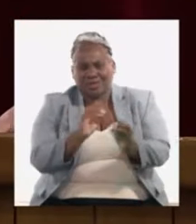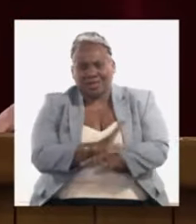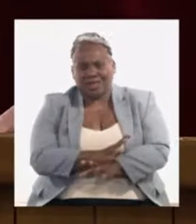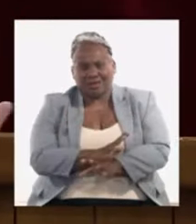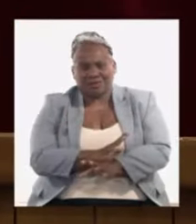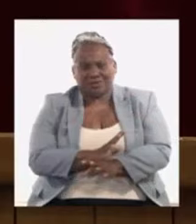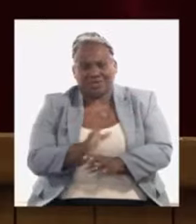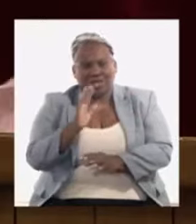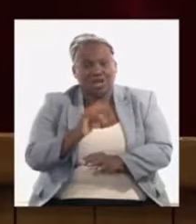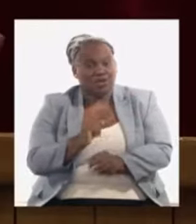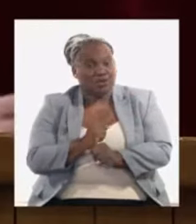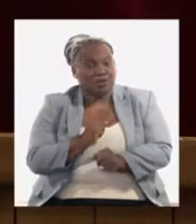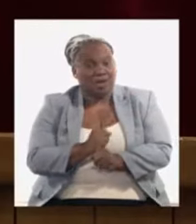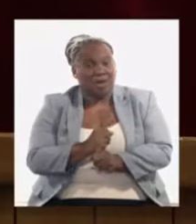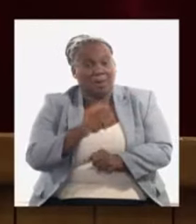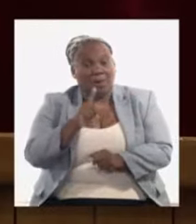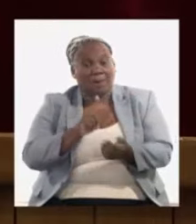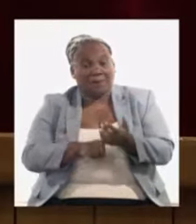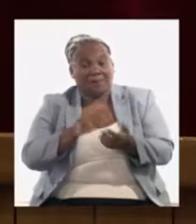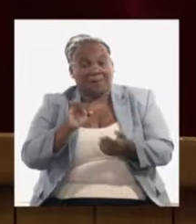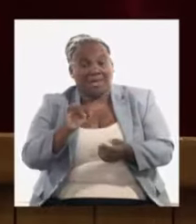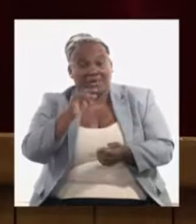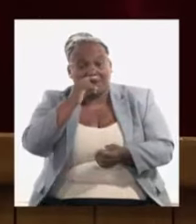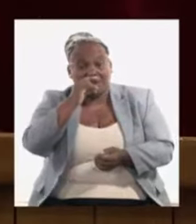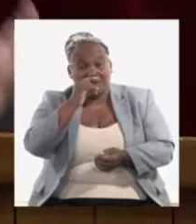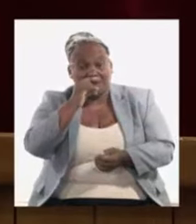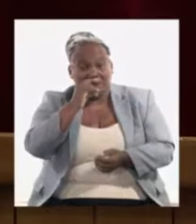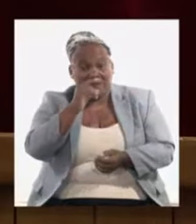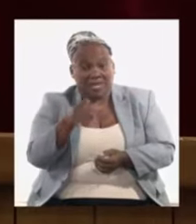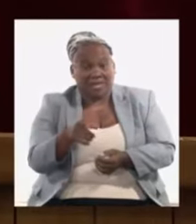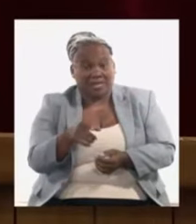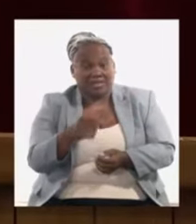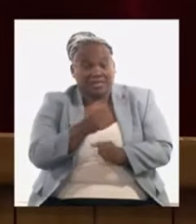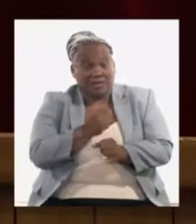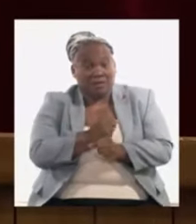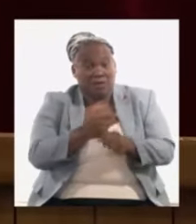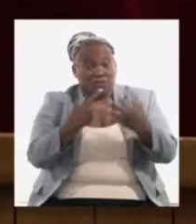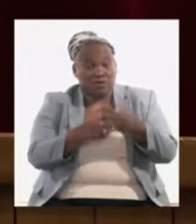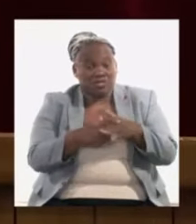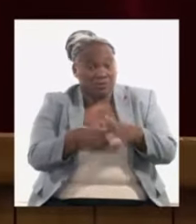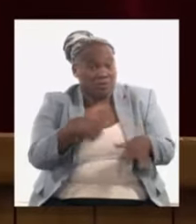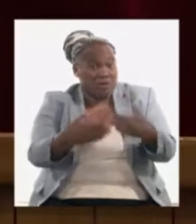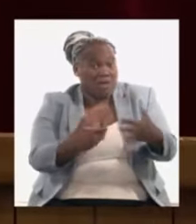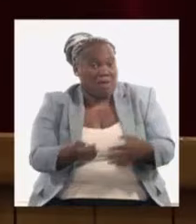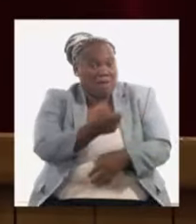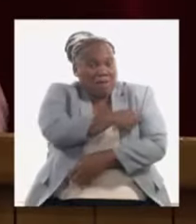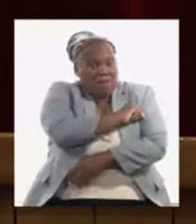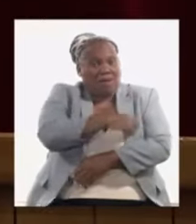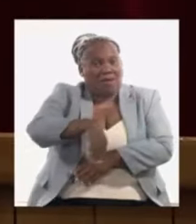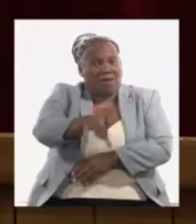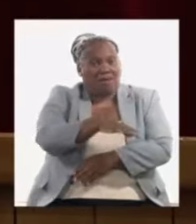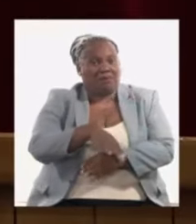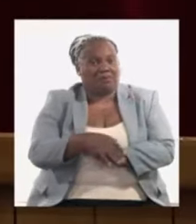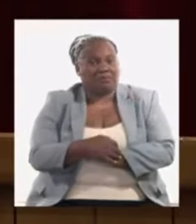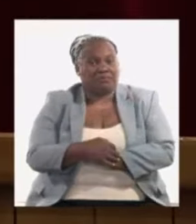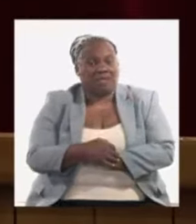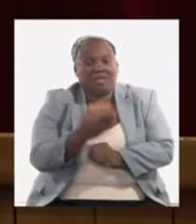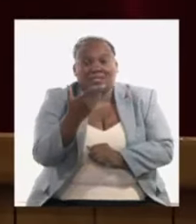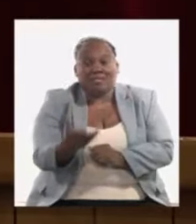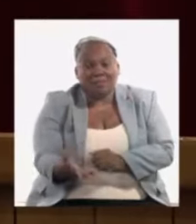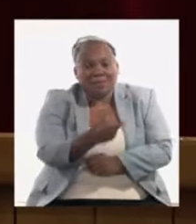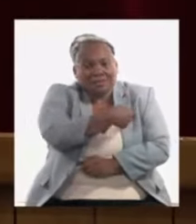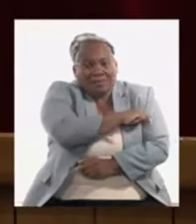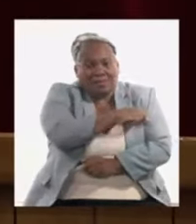para hacer PIB sino el PIB es el PIB que da trabajamos para resolver problemas de la población y demandas de la población